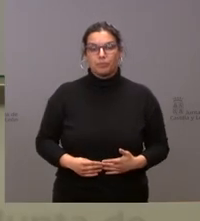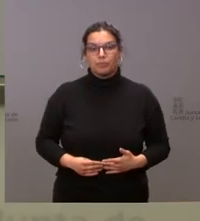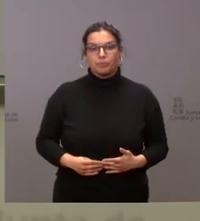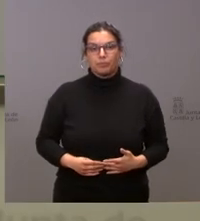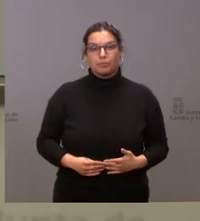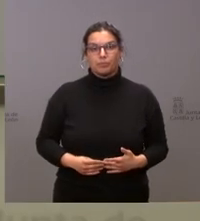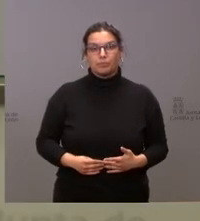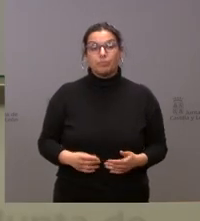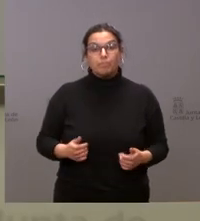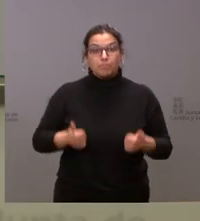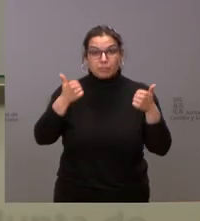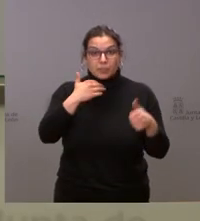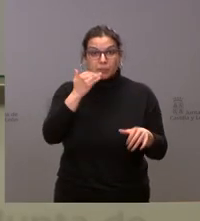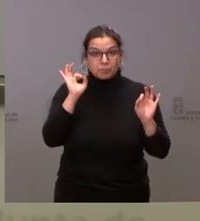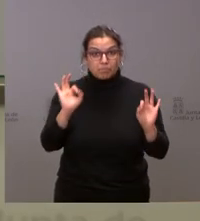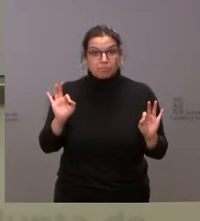¿Alguna cuestión más?